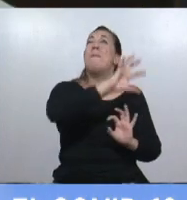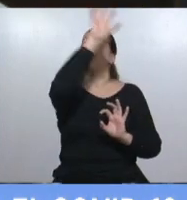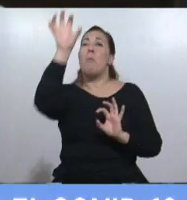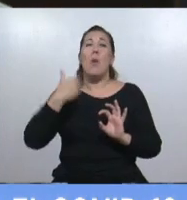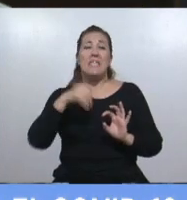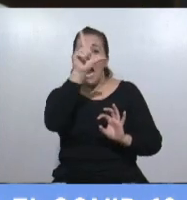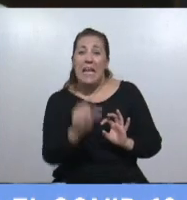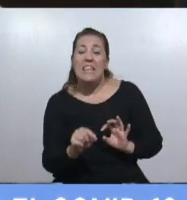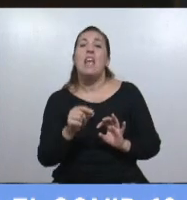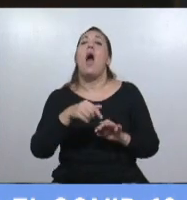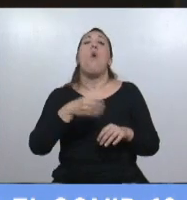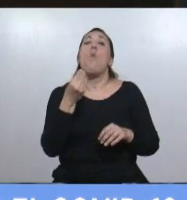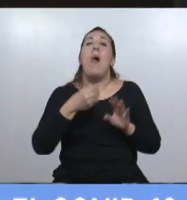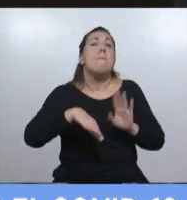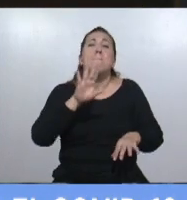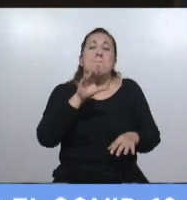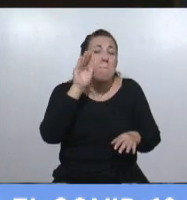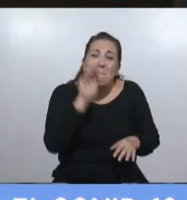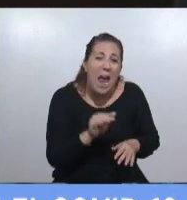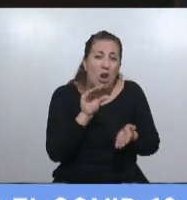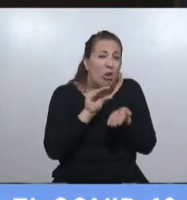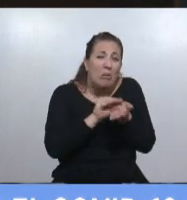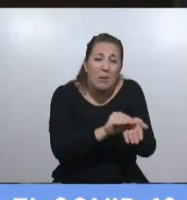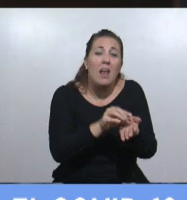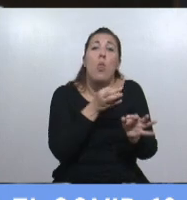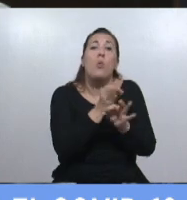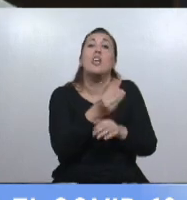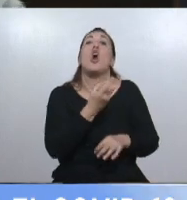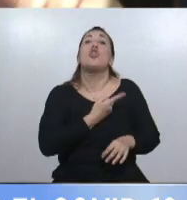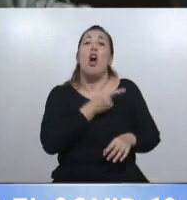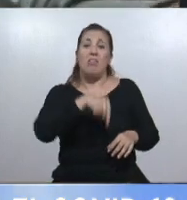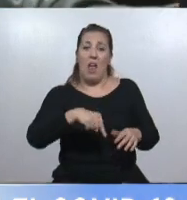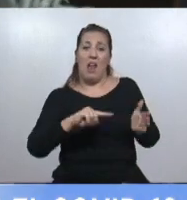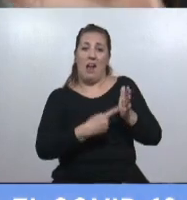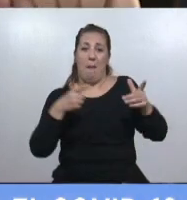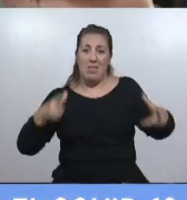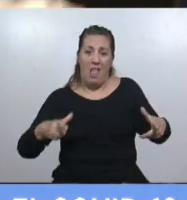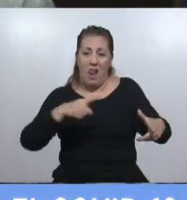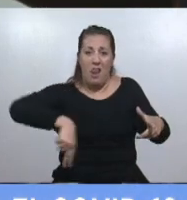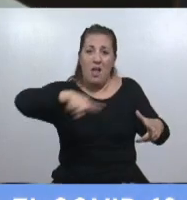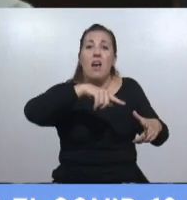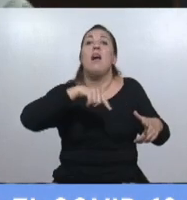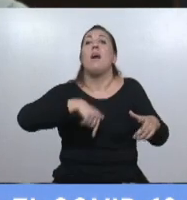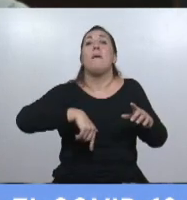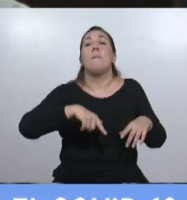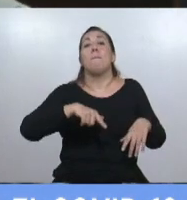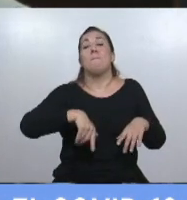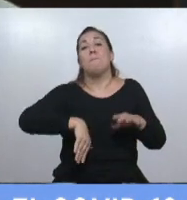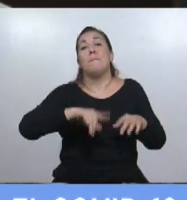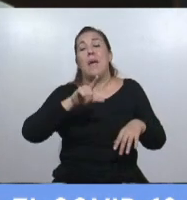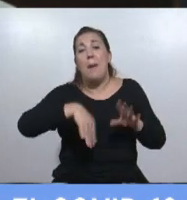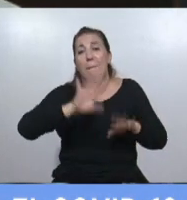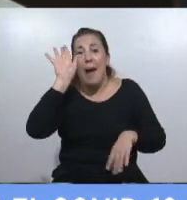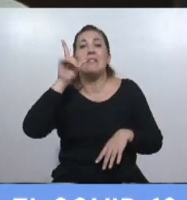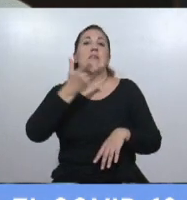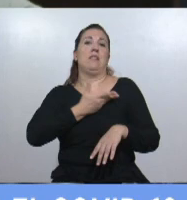la que menos presupuesto destina a la educación es la ciudad de Buenos Aires. La que más la provincia de Santa Fe.